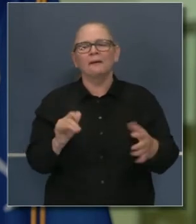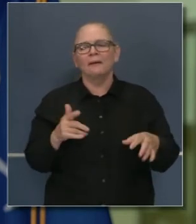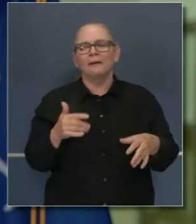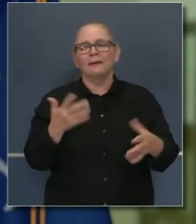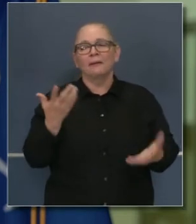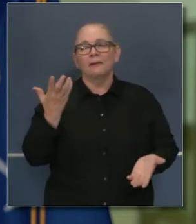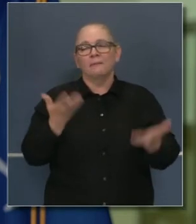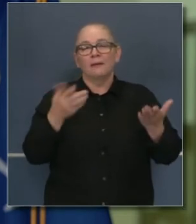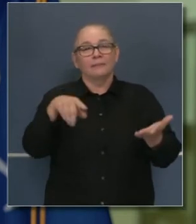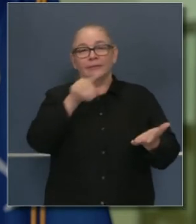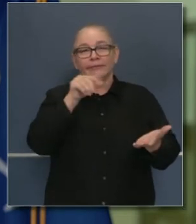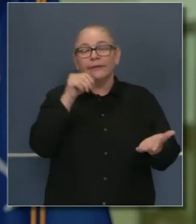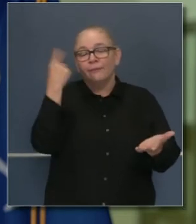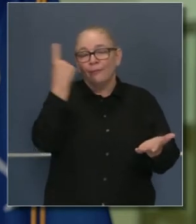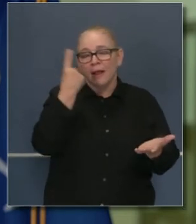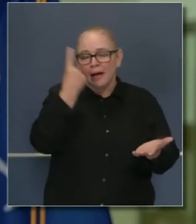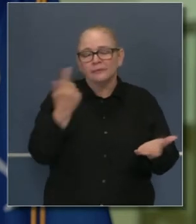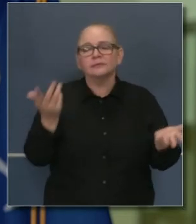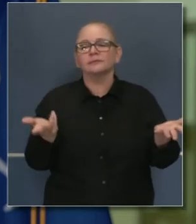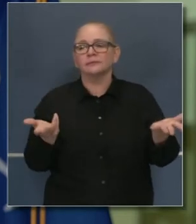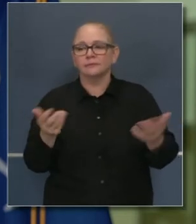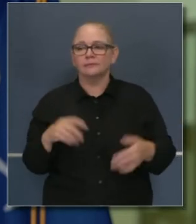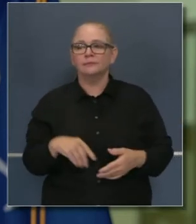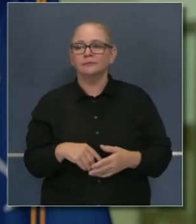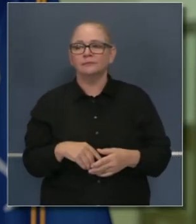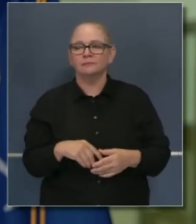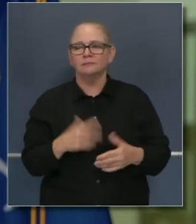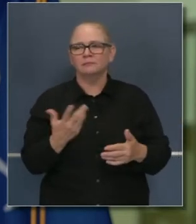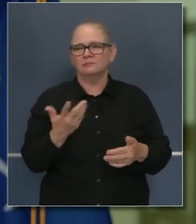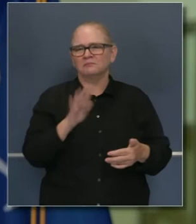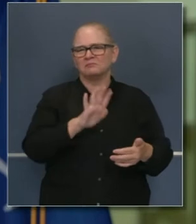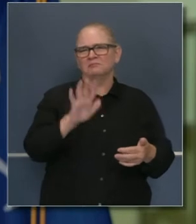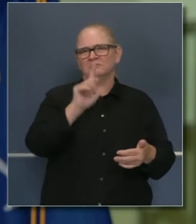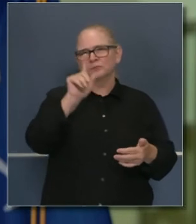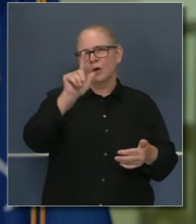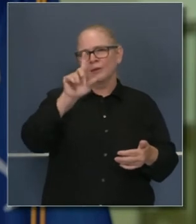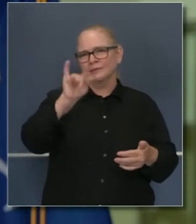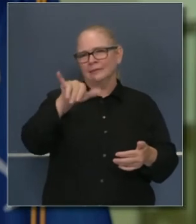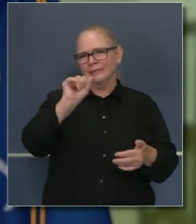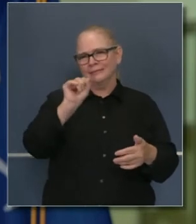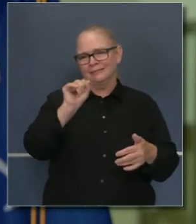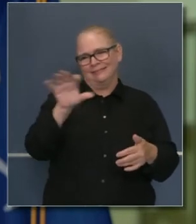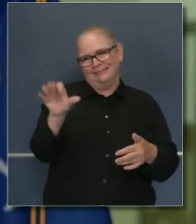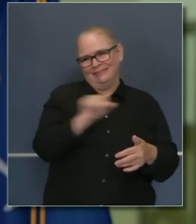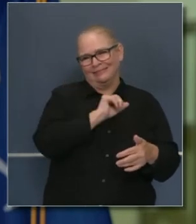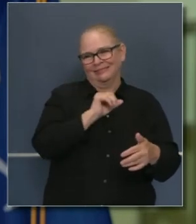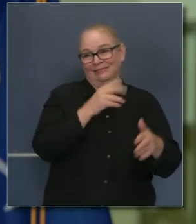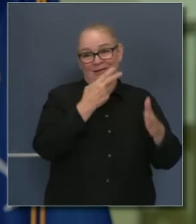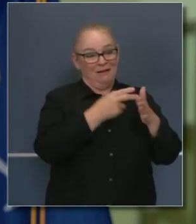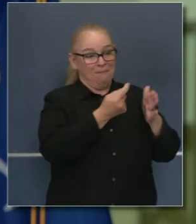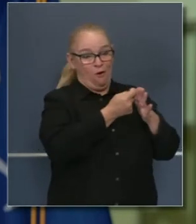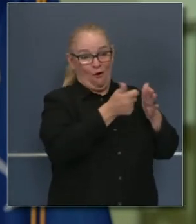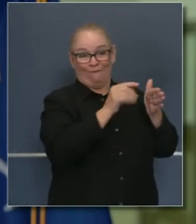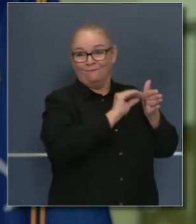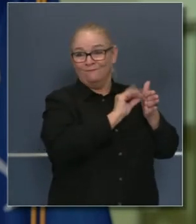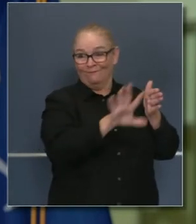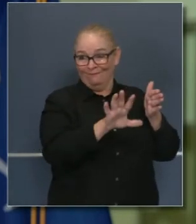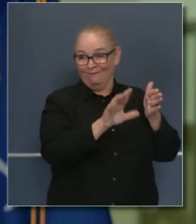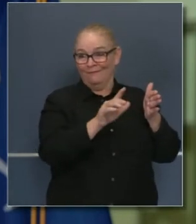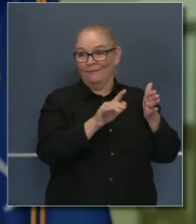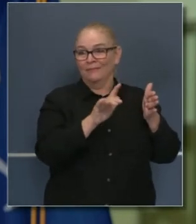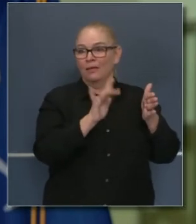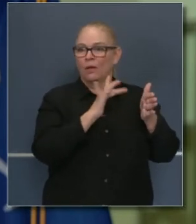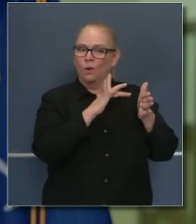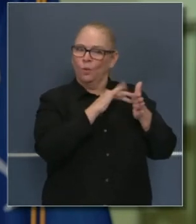no lo dije muy claramente, pero hemos hablado que estaríamos considerando 14 días o posiblemente 21 días. En pocas palabras, estamos tratando de